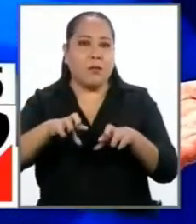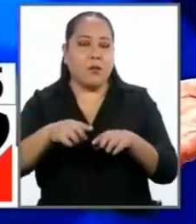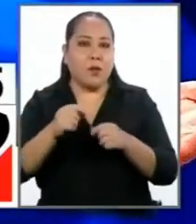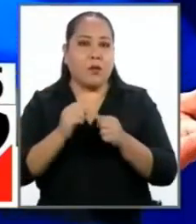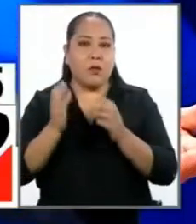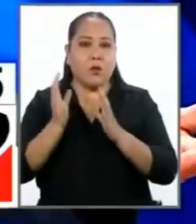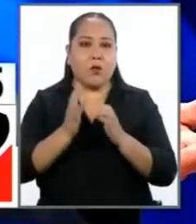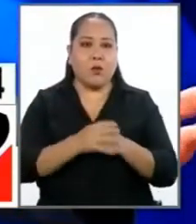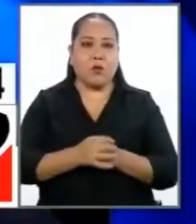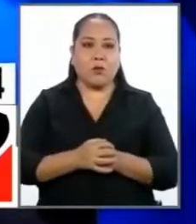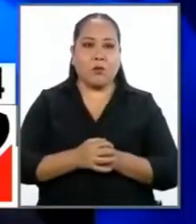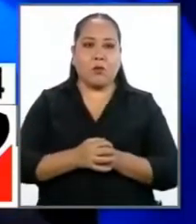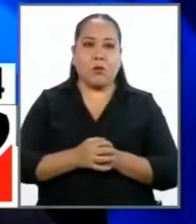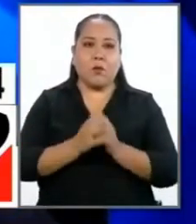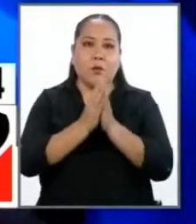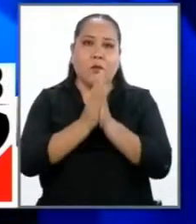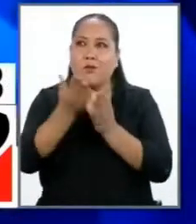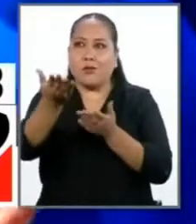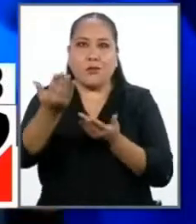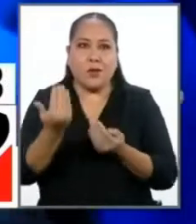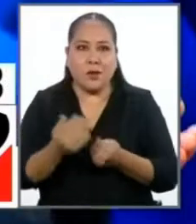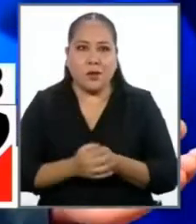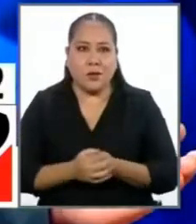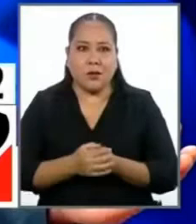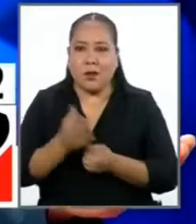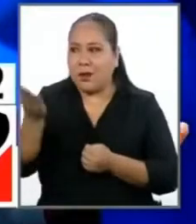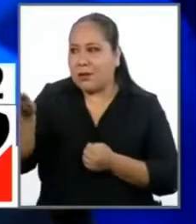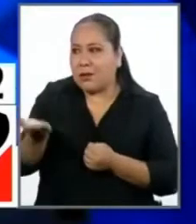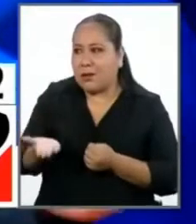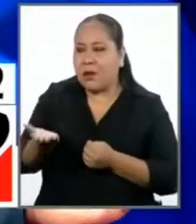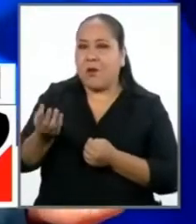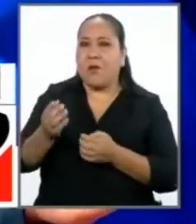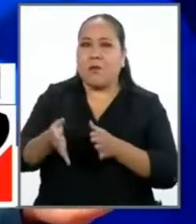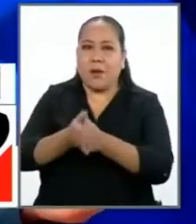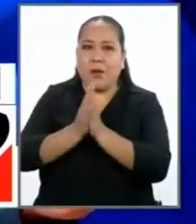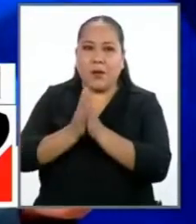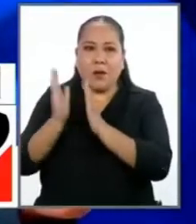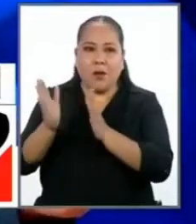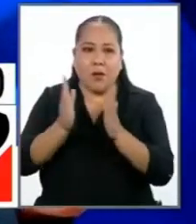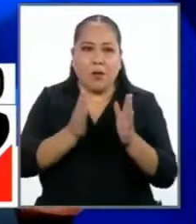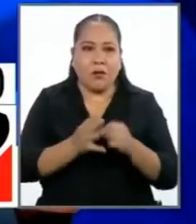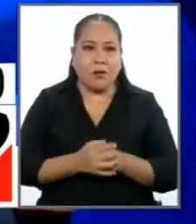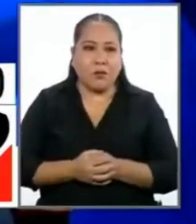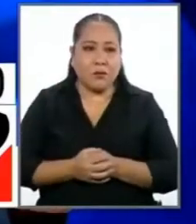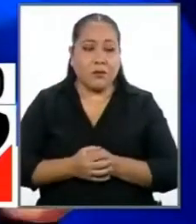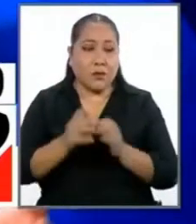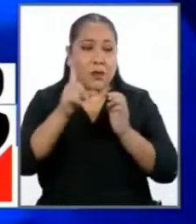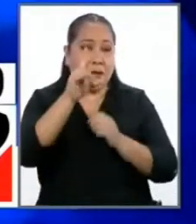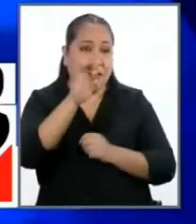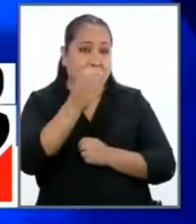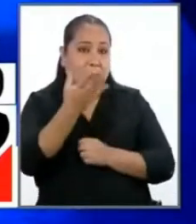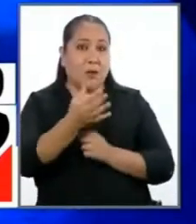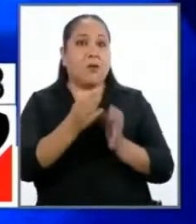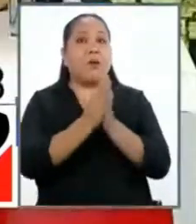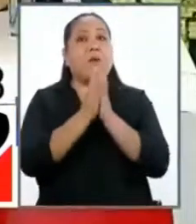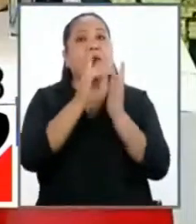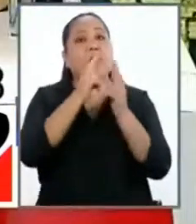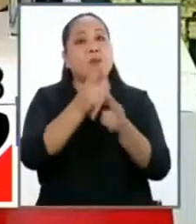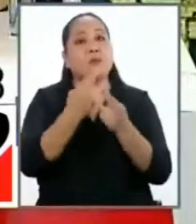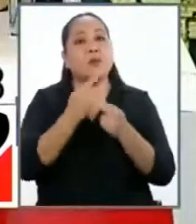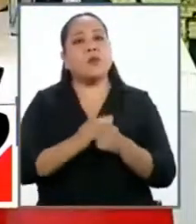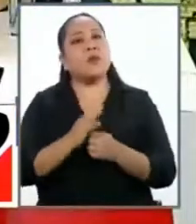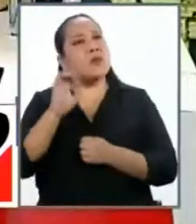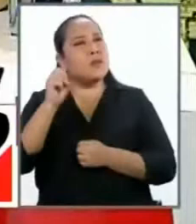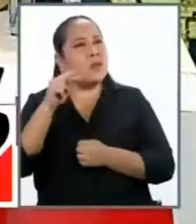Continúe, por favor, candidato. Por favor, tiene que al señor pedirle orden. Señor Lercano, responde la pregunta.